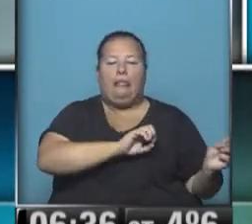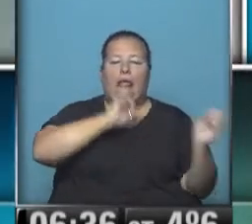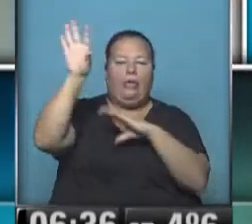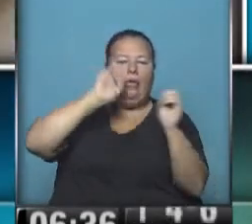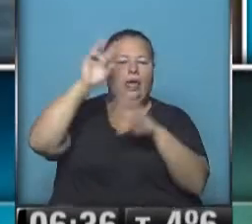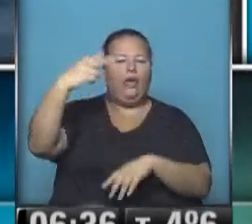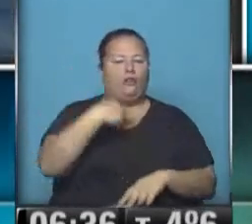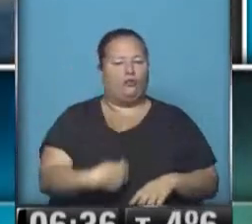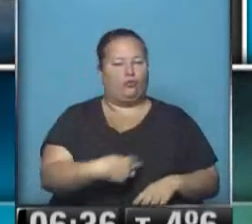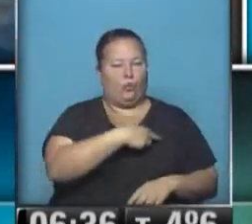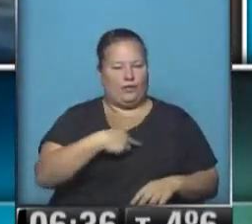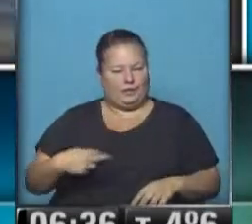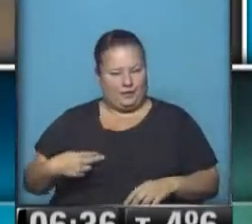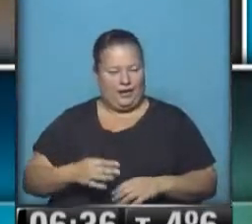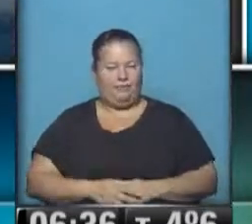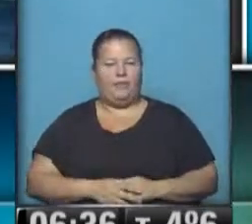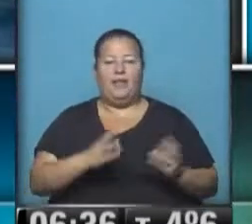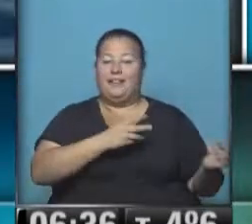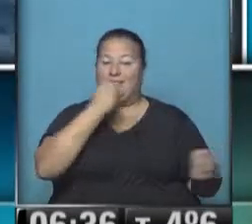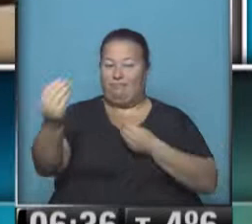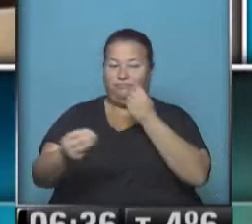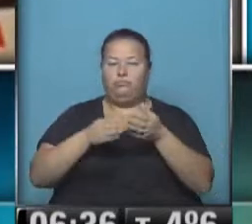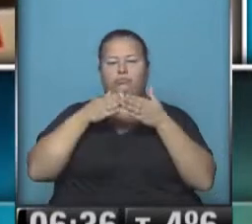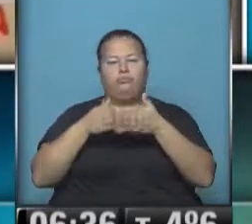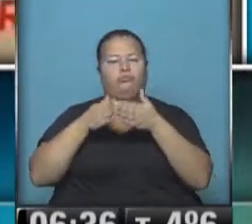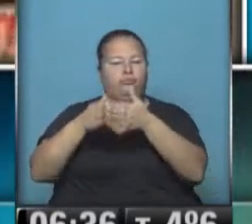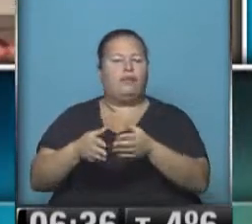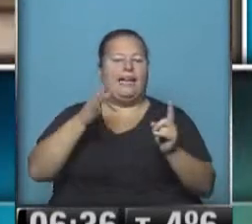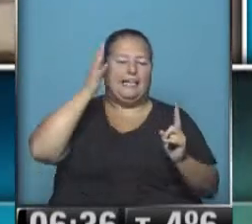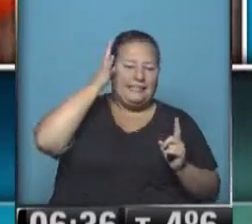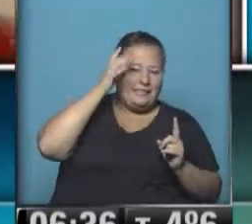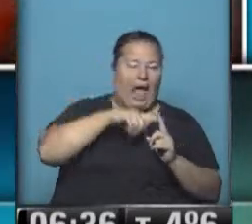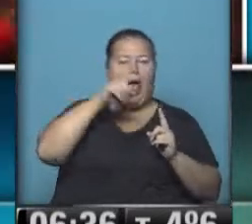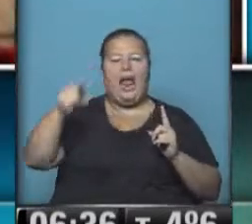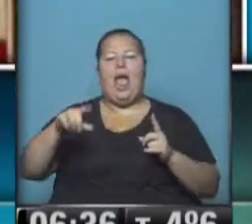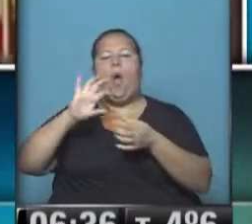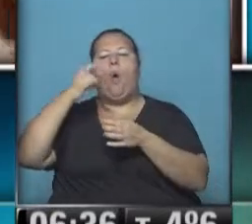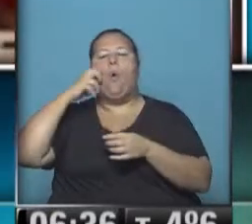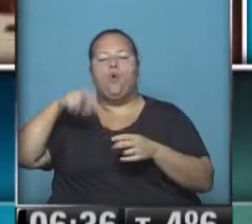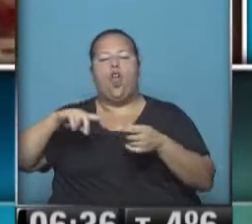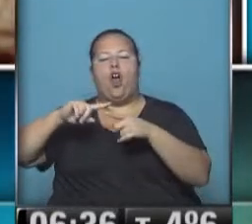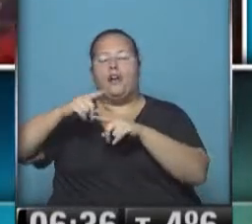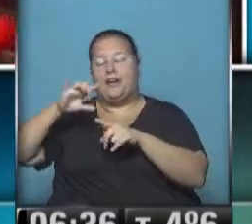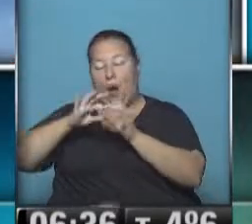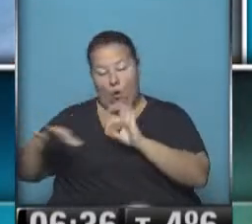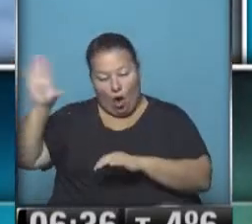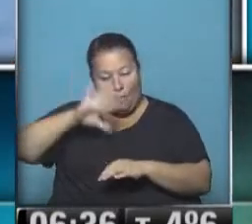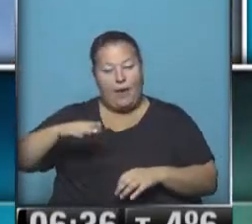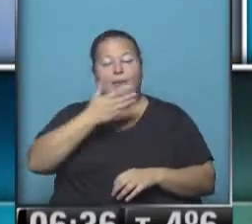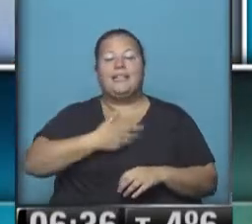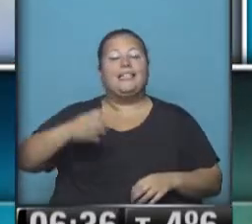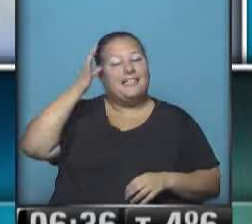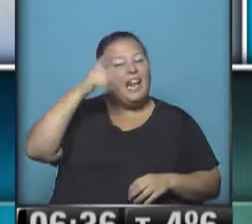a Suiza. Inmigrantes, cruces entre Italia y la Unión Europea. El premier italiano